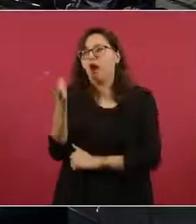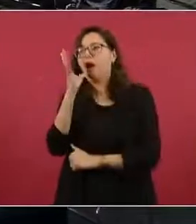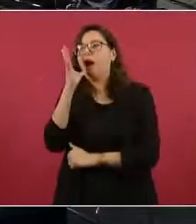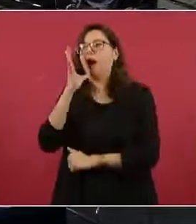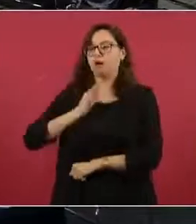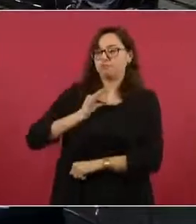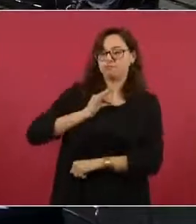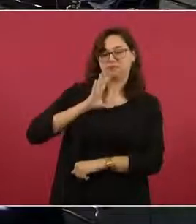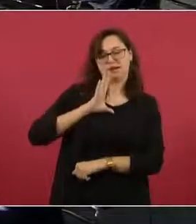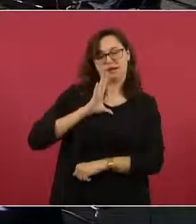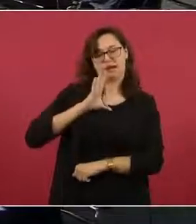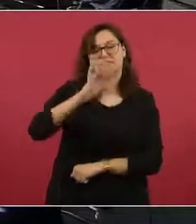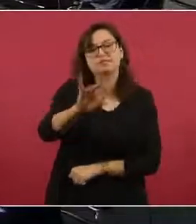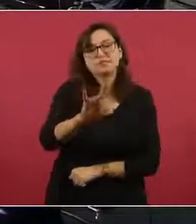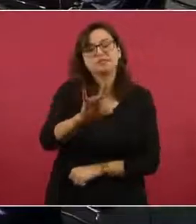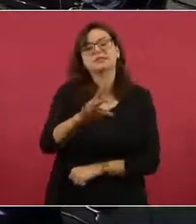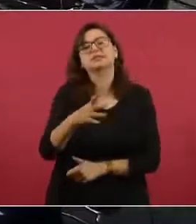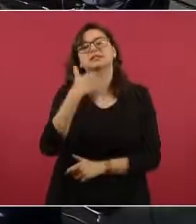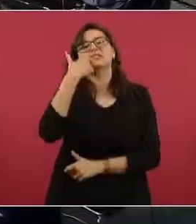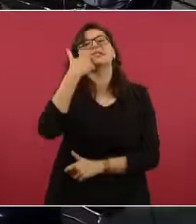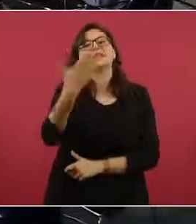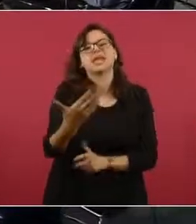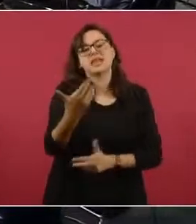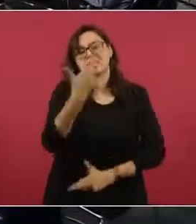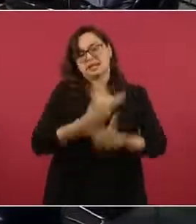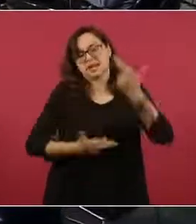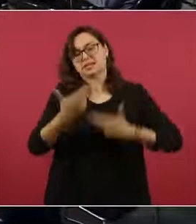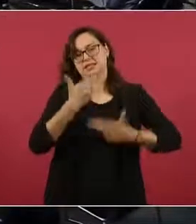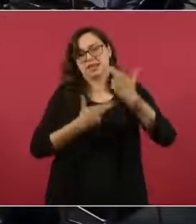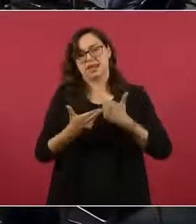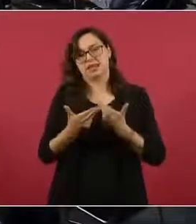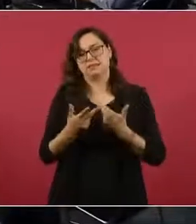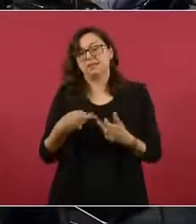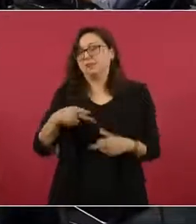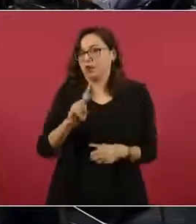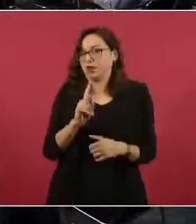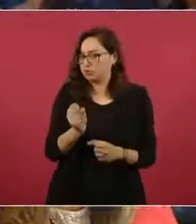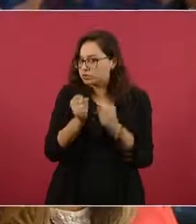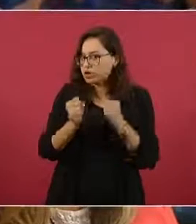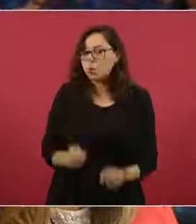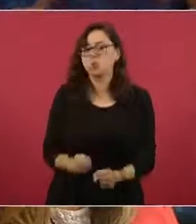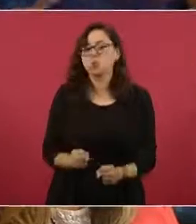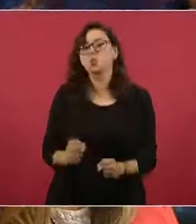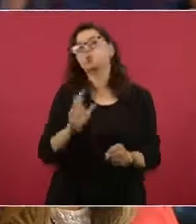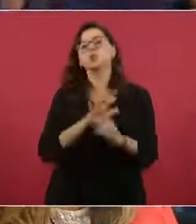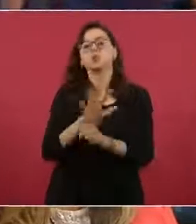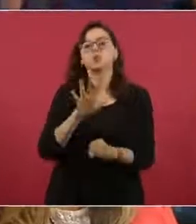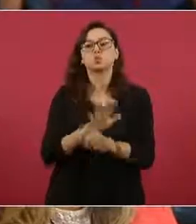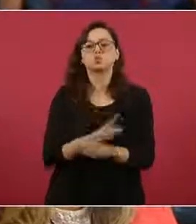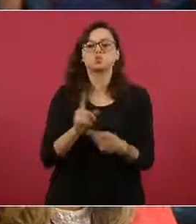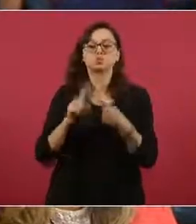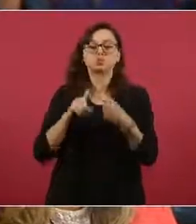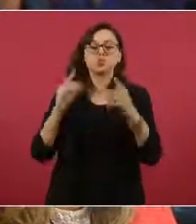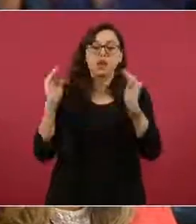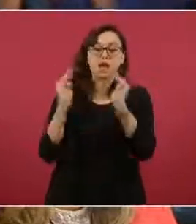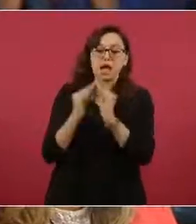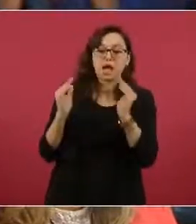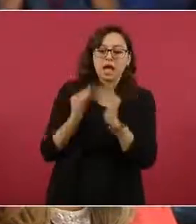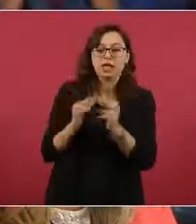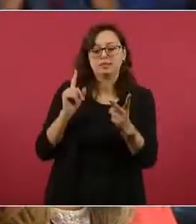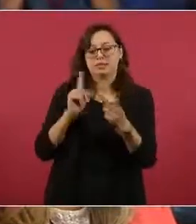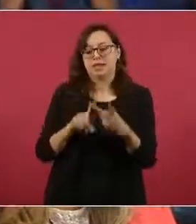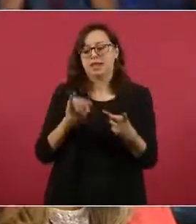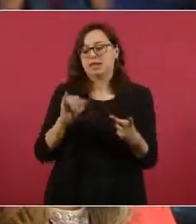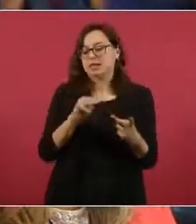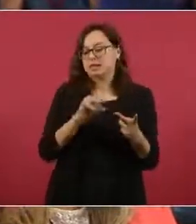solicitan que ellos quieren regresar a México con una seguridad. ¿Cuál es la seguridad? ¿Tener una vivienda y poder pagar su seguro